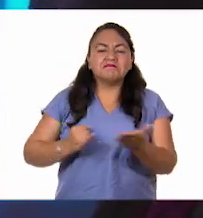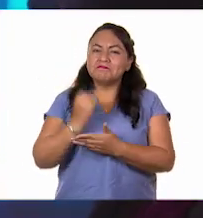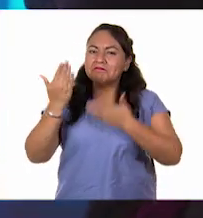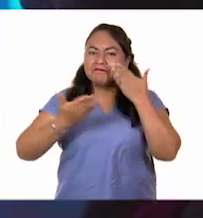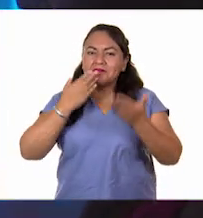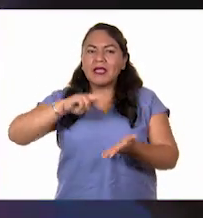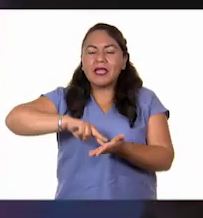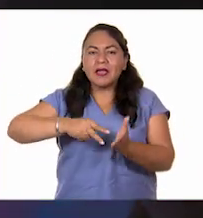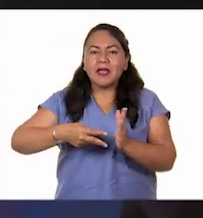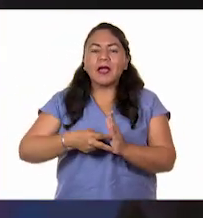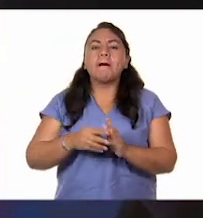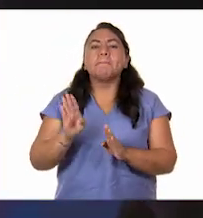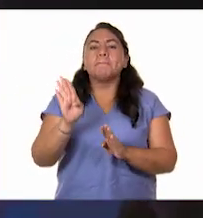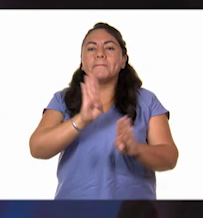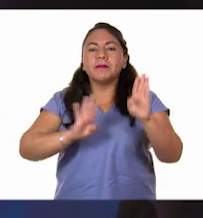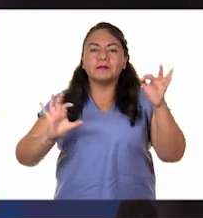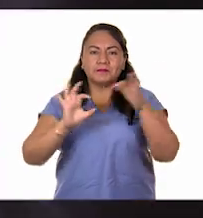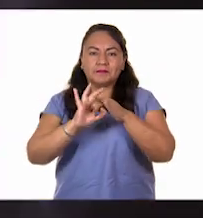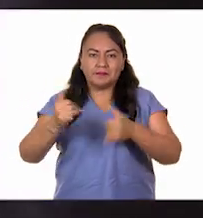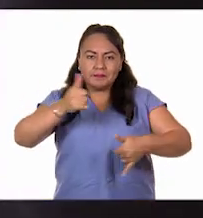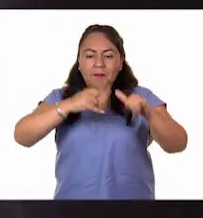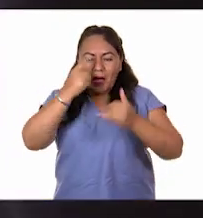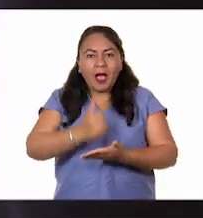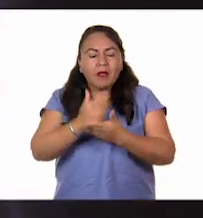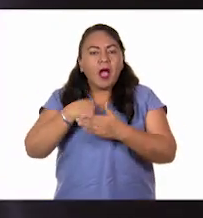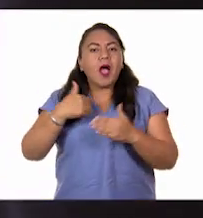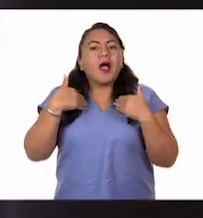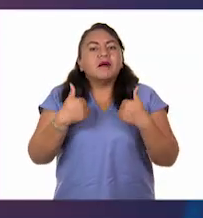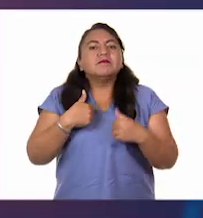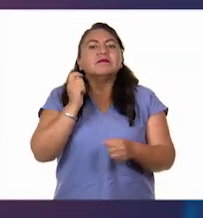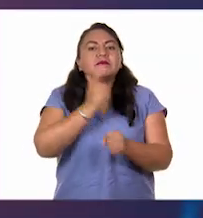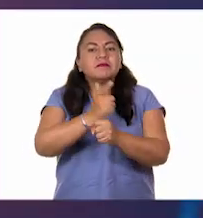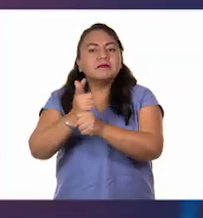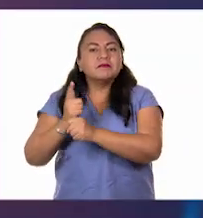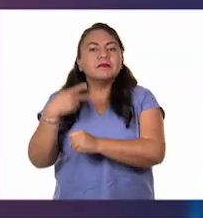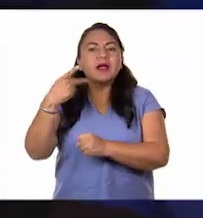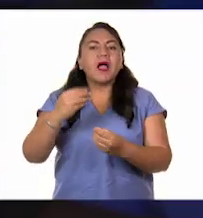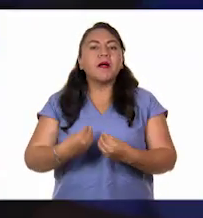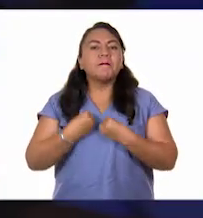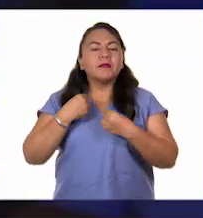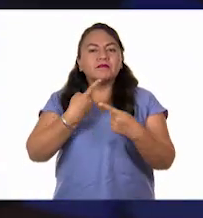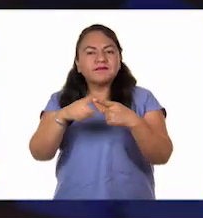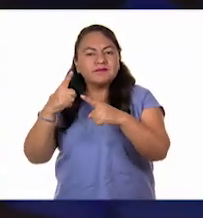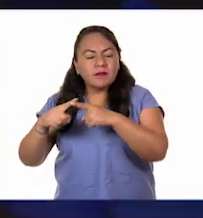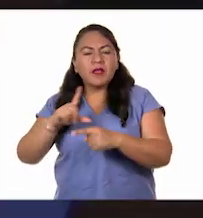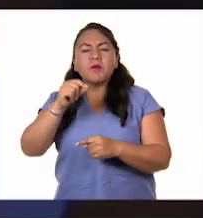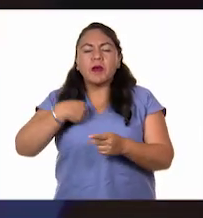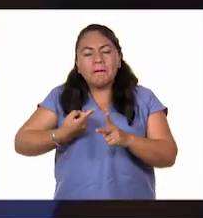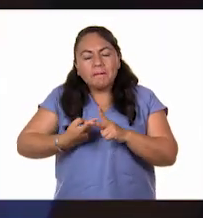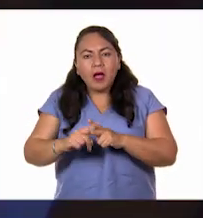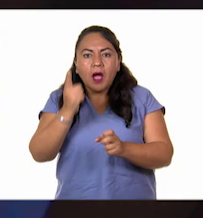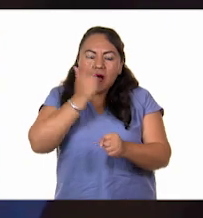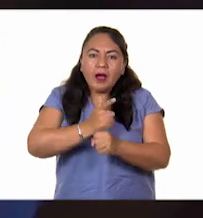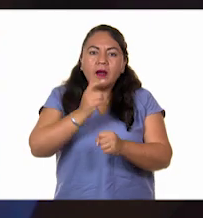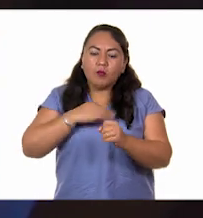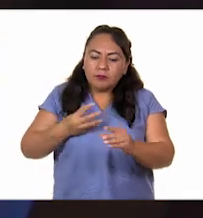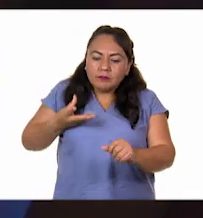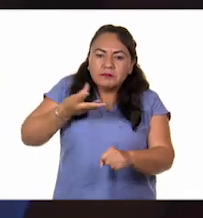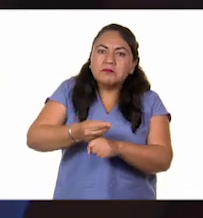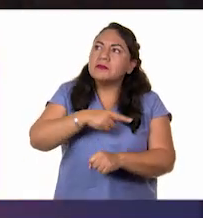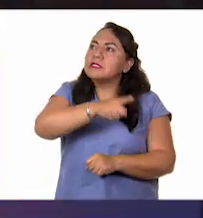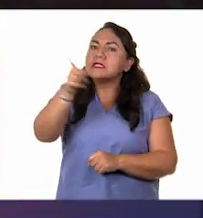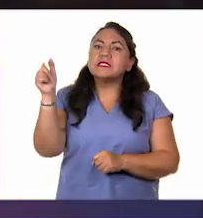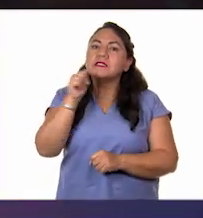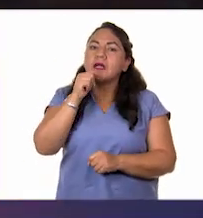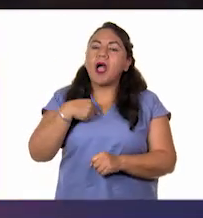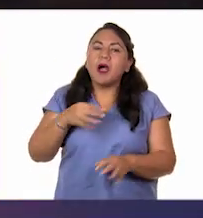estudiar ingeniería bioquímica porque me ayudó a entender cómo funcionaban los seres vivos. Pero también empezó mi camino para descubrir soluciones que nadie